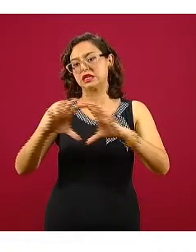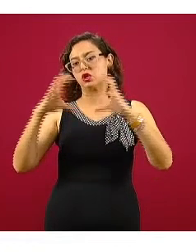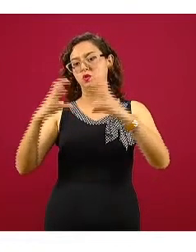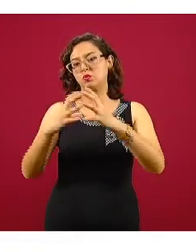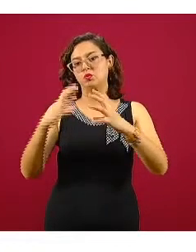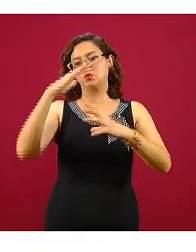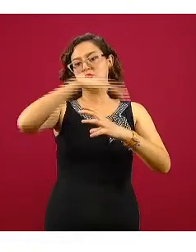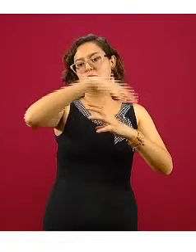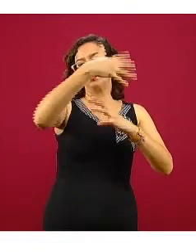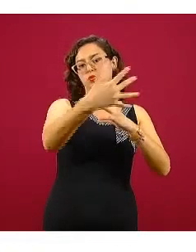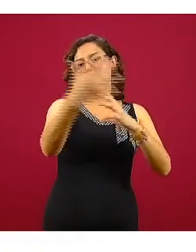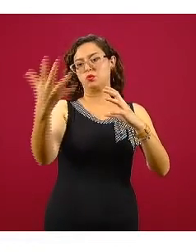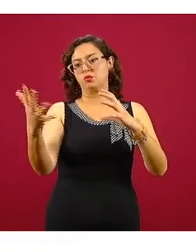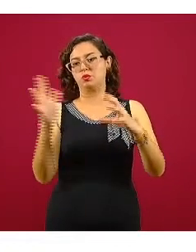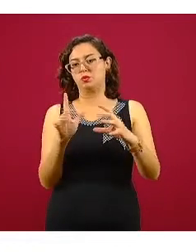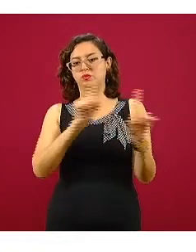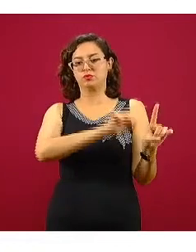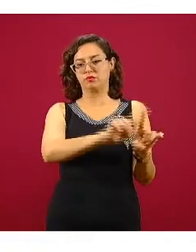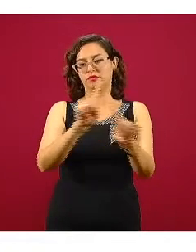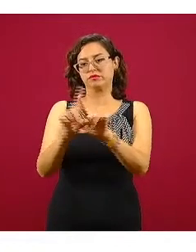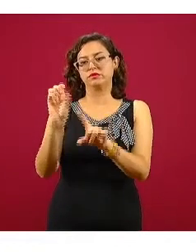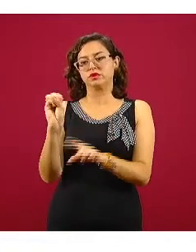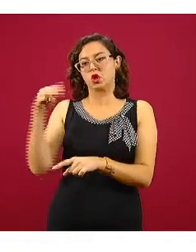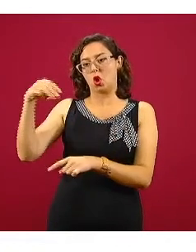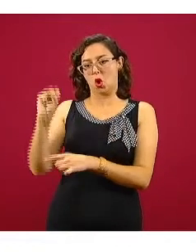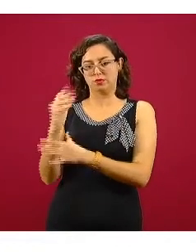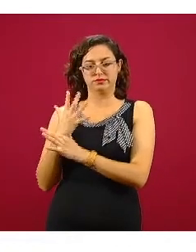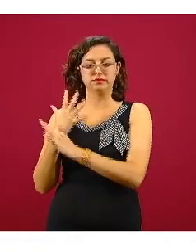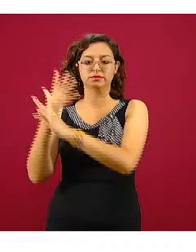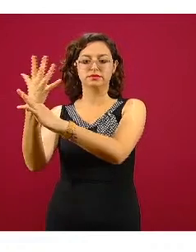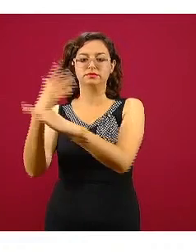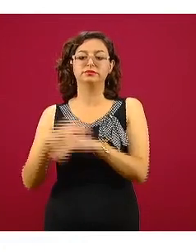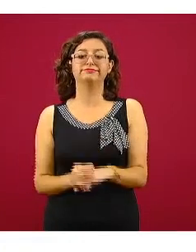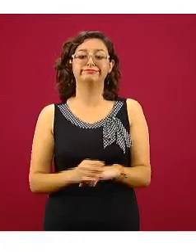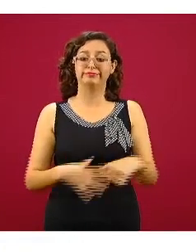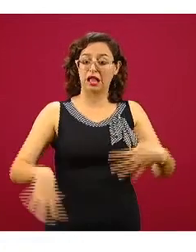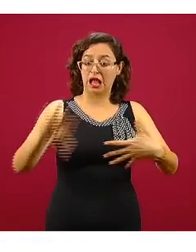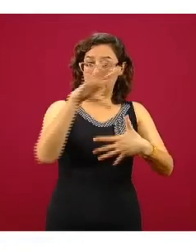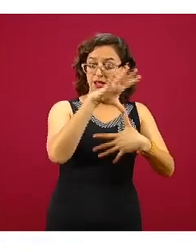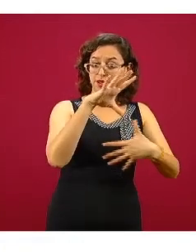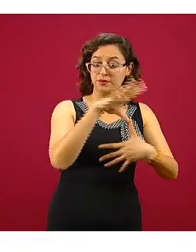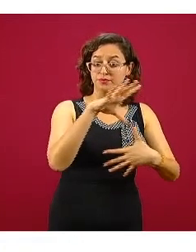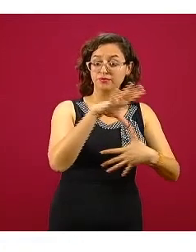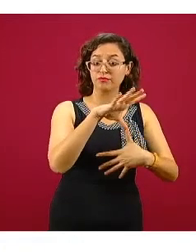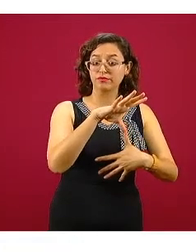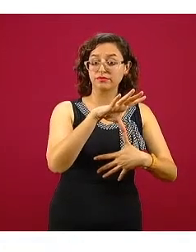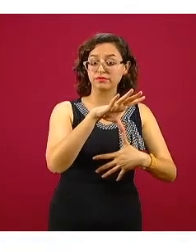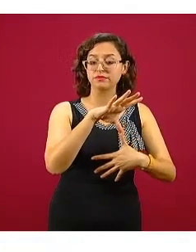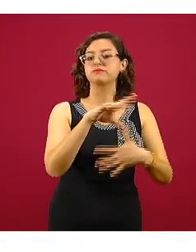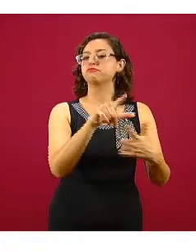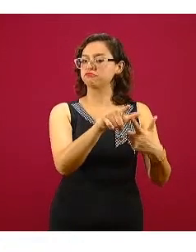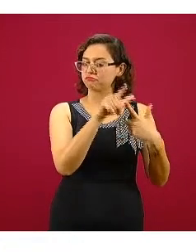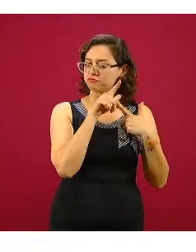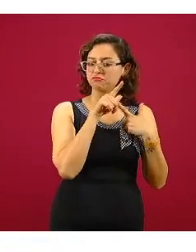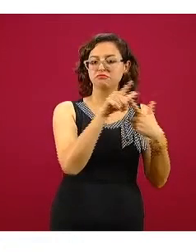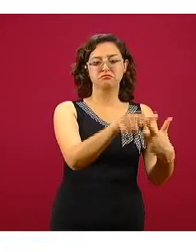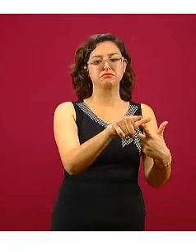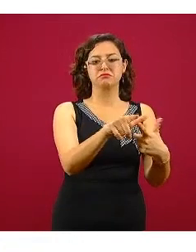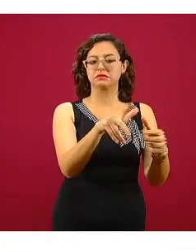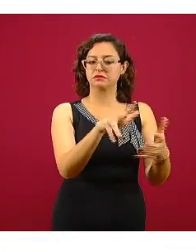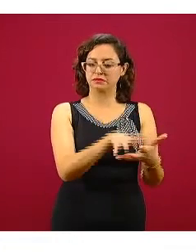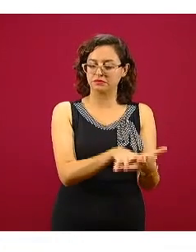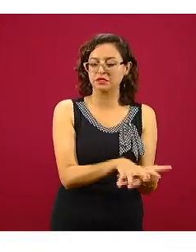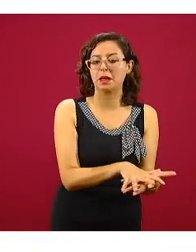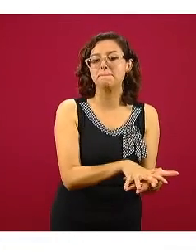cual se encuentra la persona afectada. vemos que la región de las Américas continúa y seguirá siendo la región